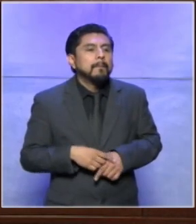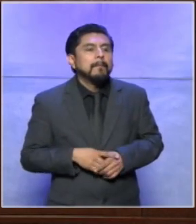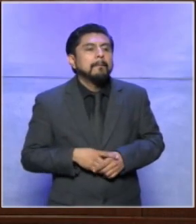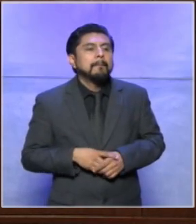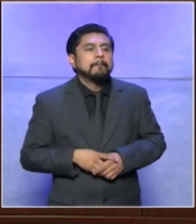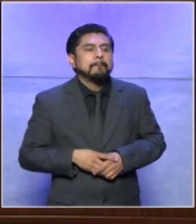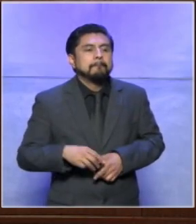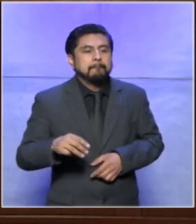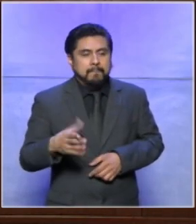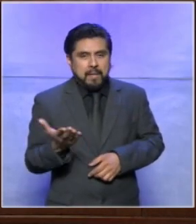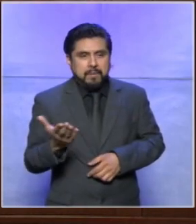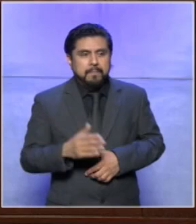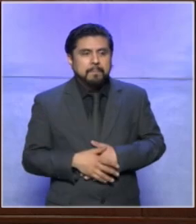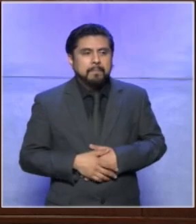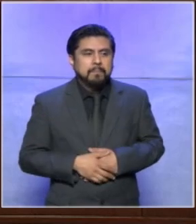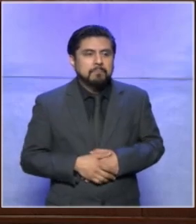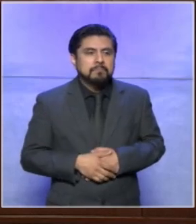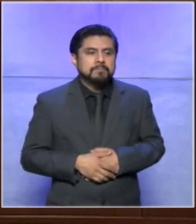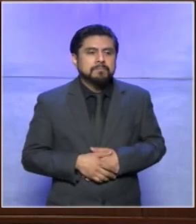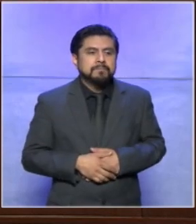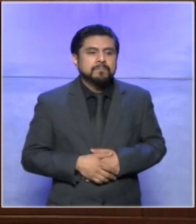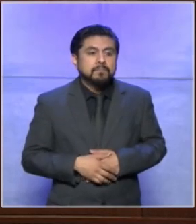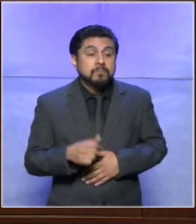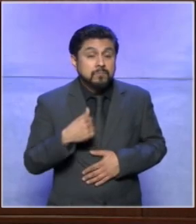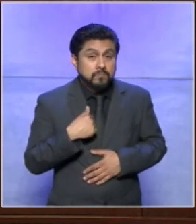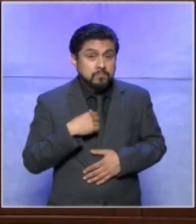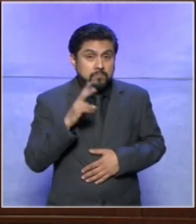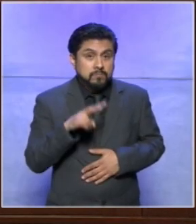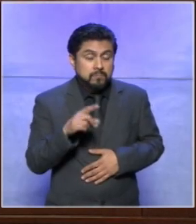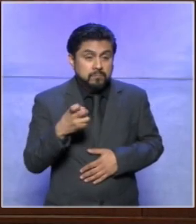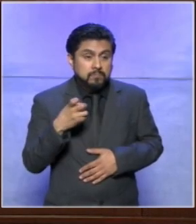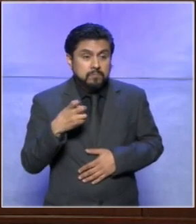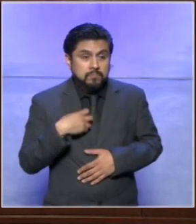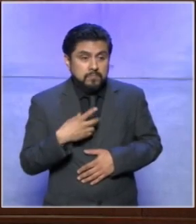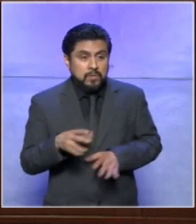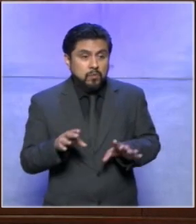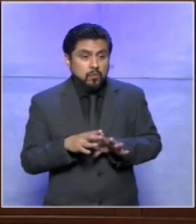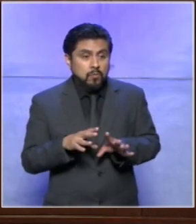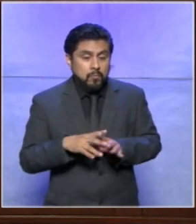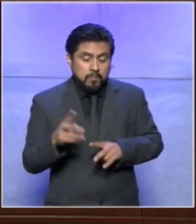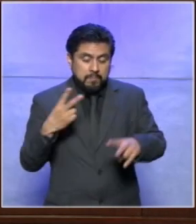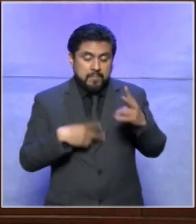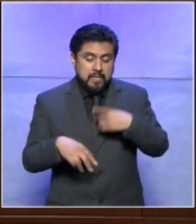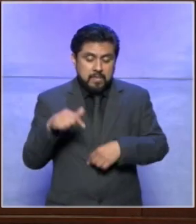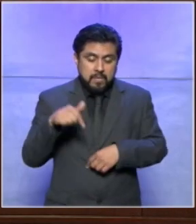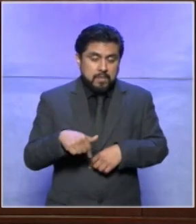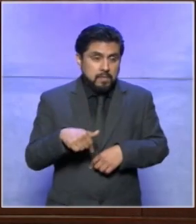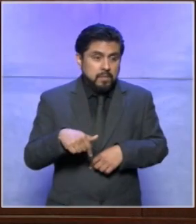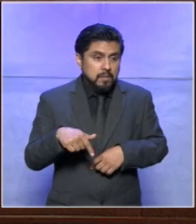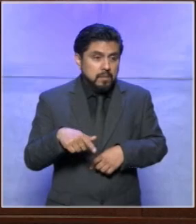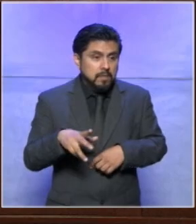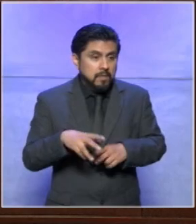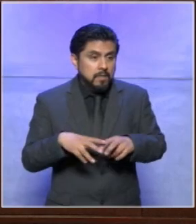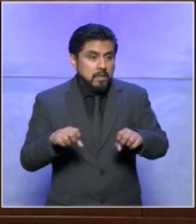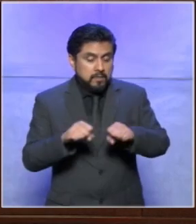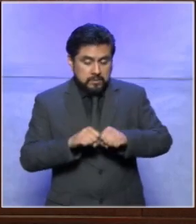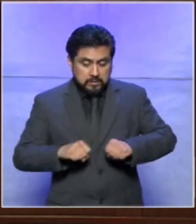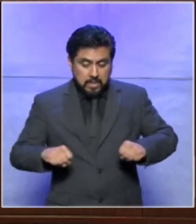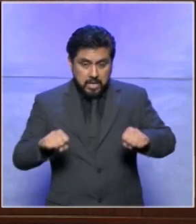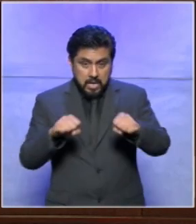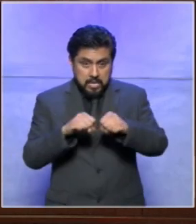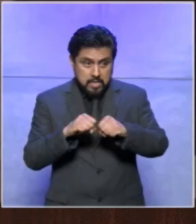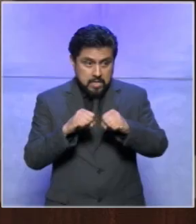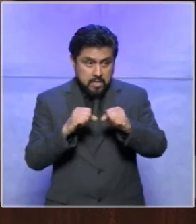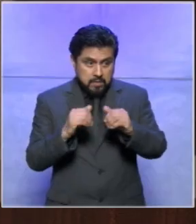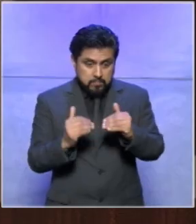a ver por favor a mí lo que más me ha impresionado de este viaje es esta sala lo grandioso